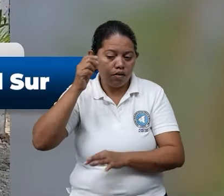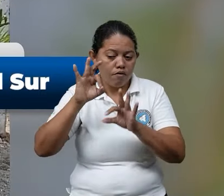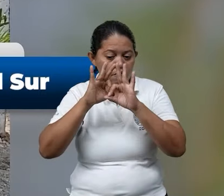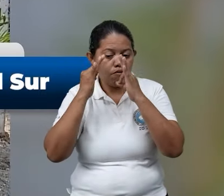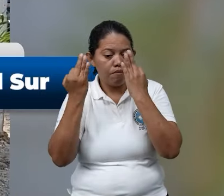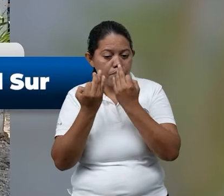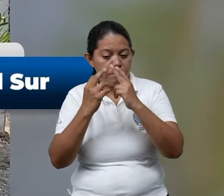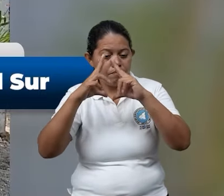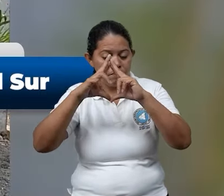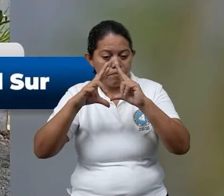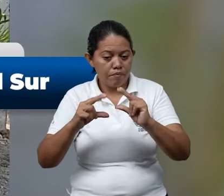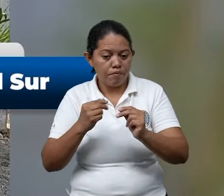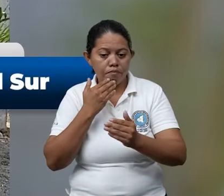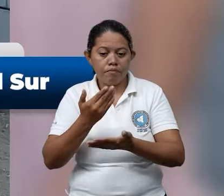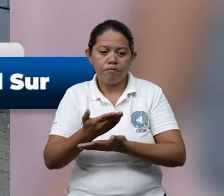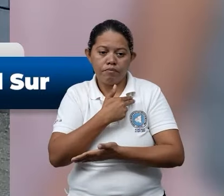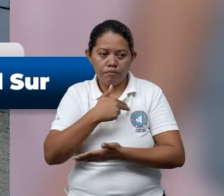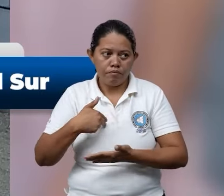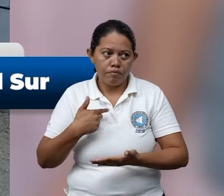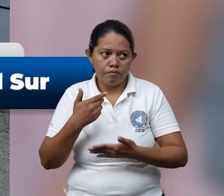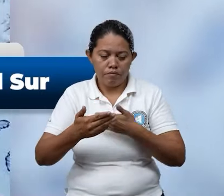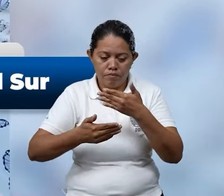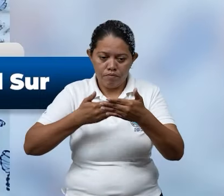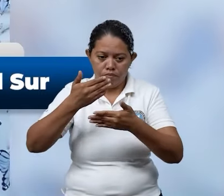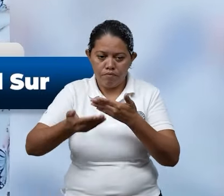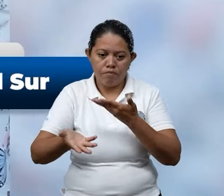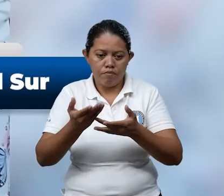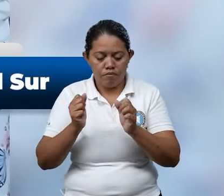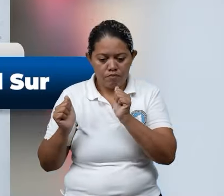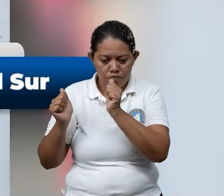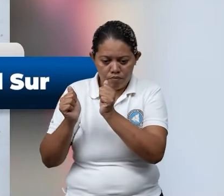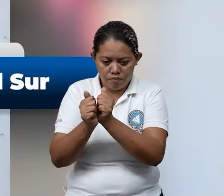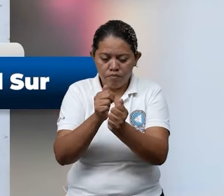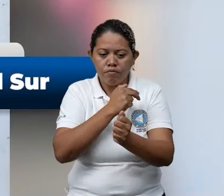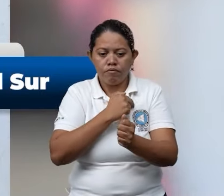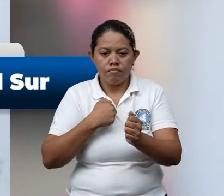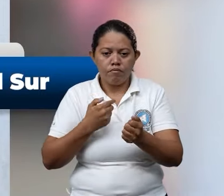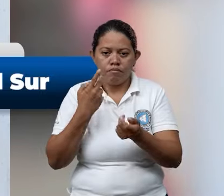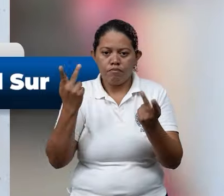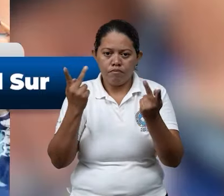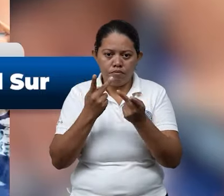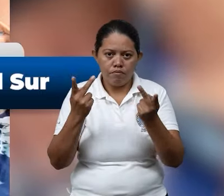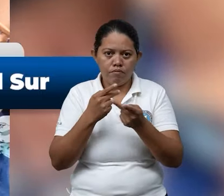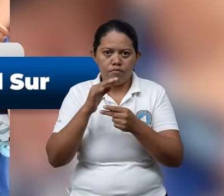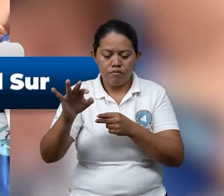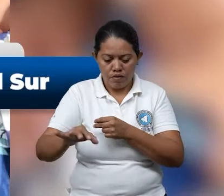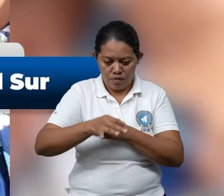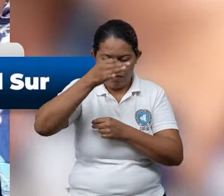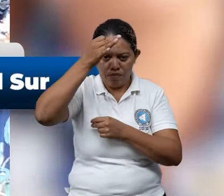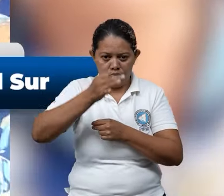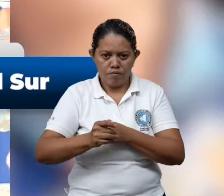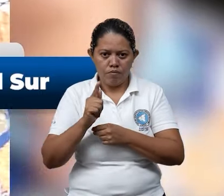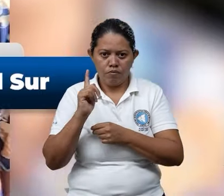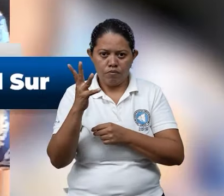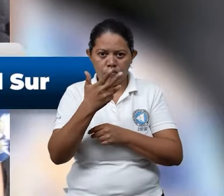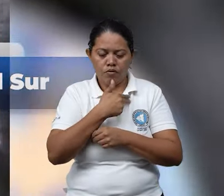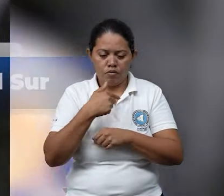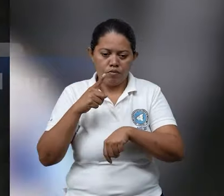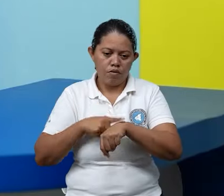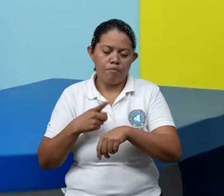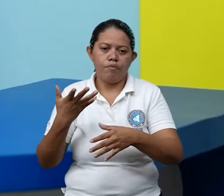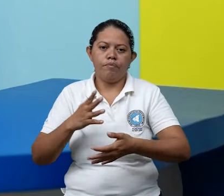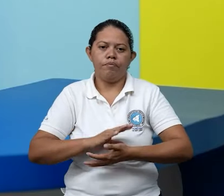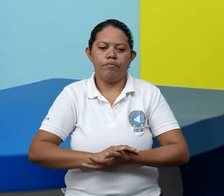familias nicaragüenses garantizando a través del acompañamiento directo su bienestar y seguridad en todo momento